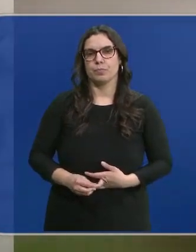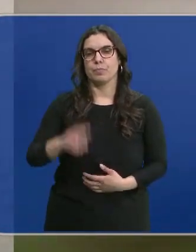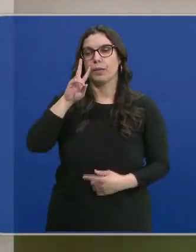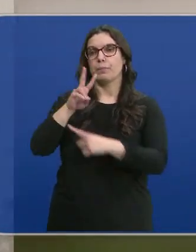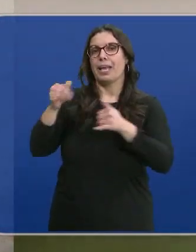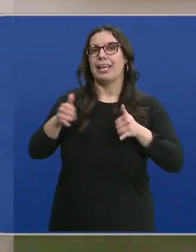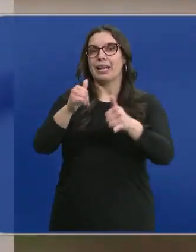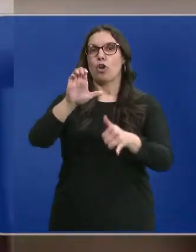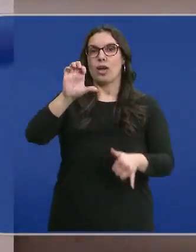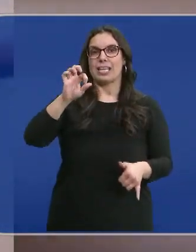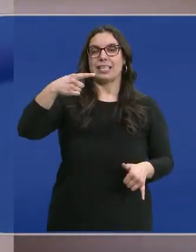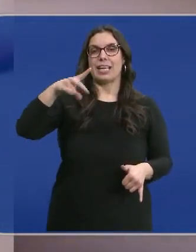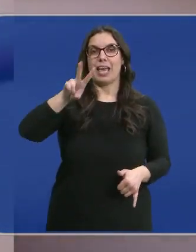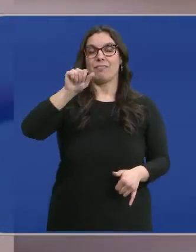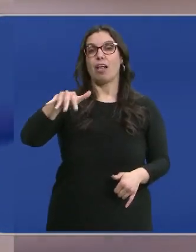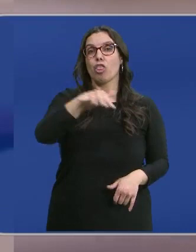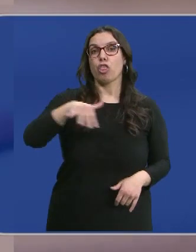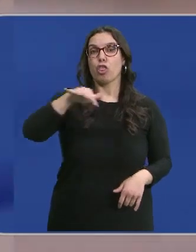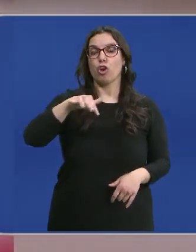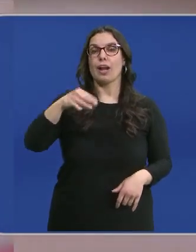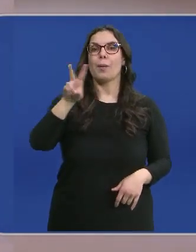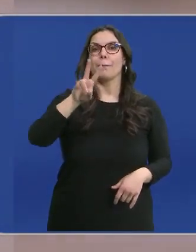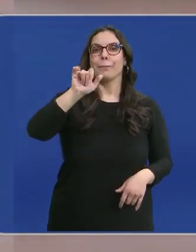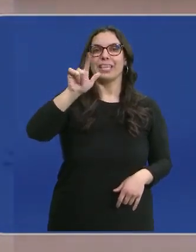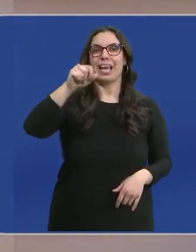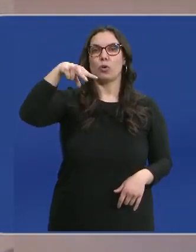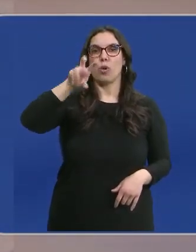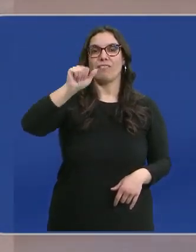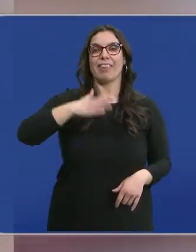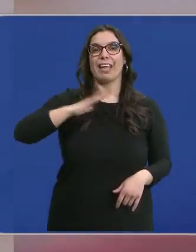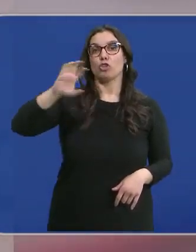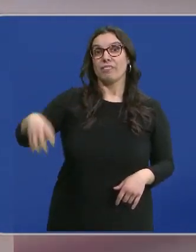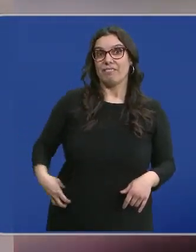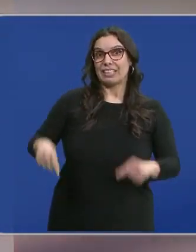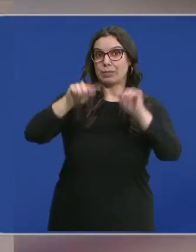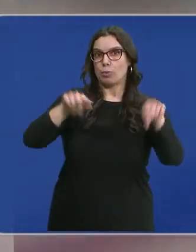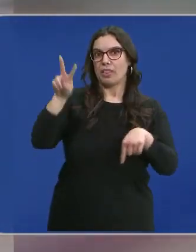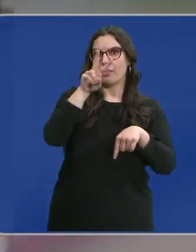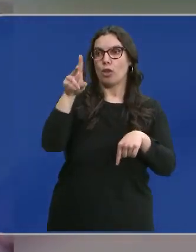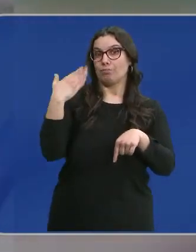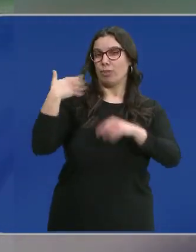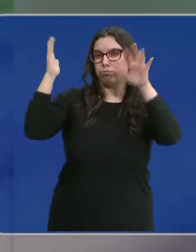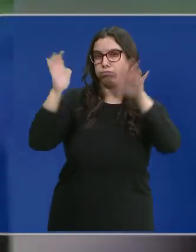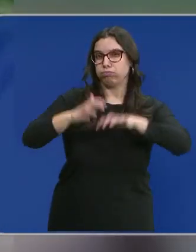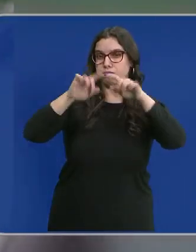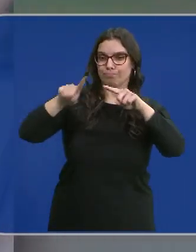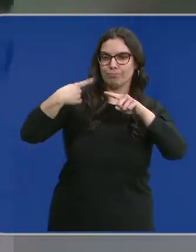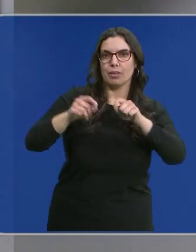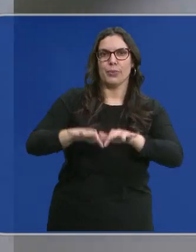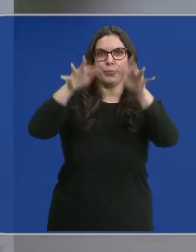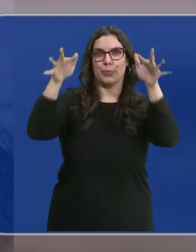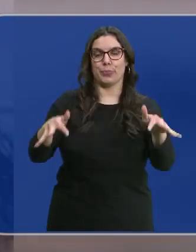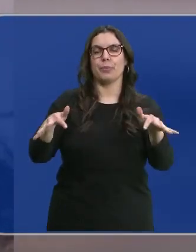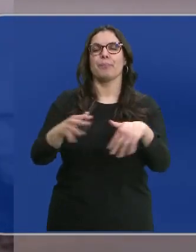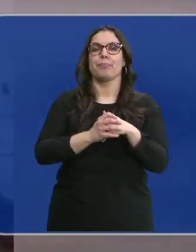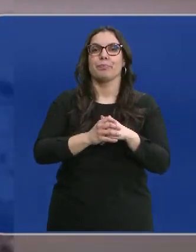Es el río Esgueva, a su paso por Villanueva de los Infantes, en Valladolid. Se ha desbordado por las intensas lluvias de las últimas horas y por el